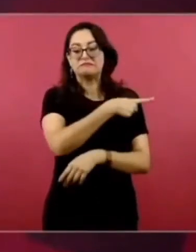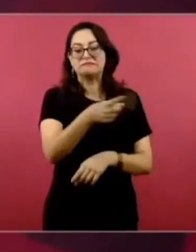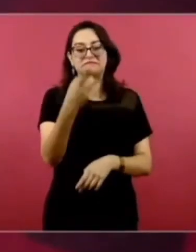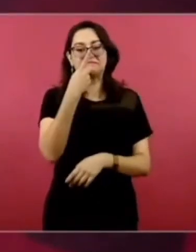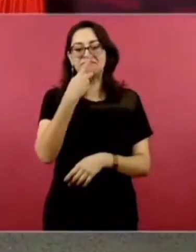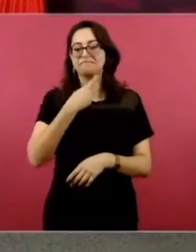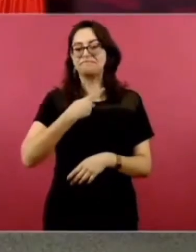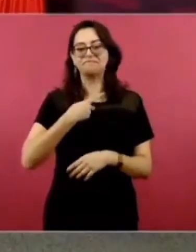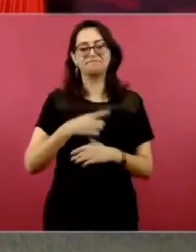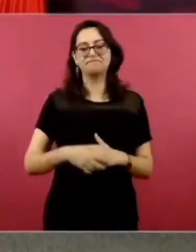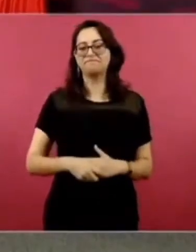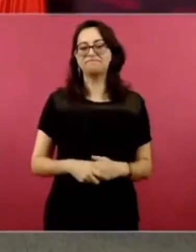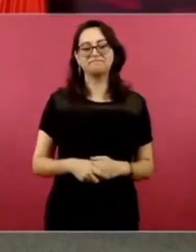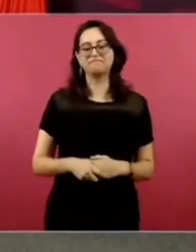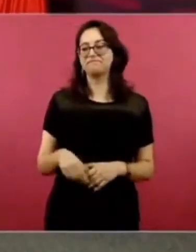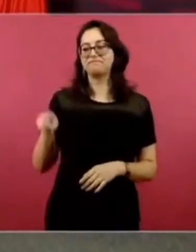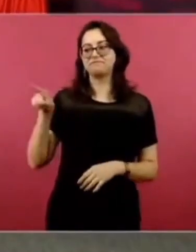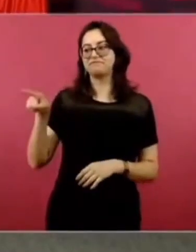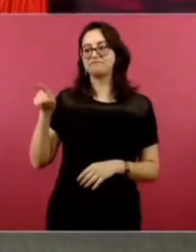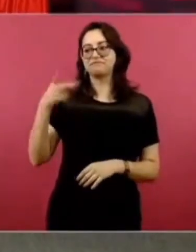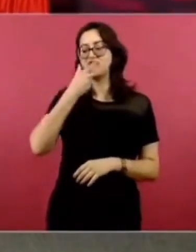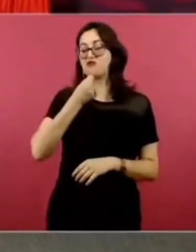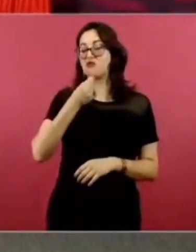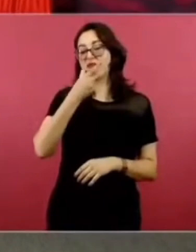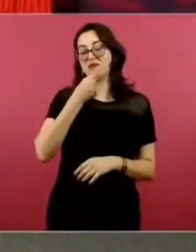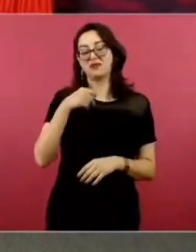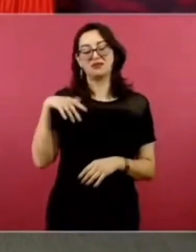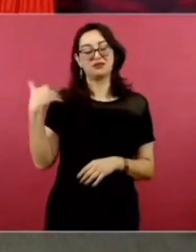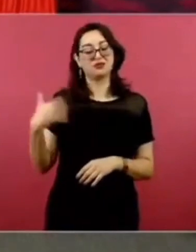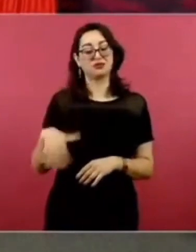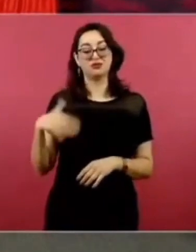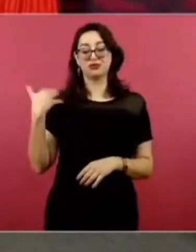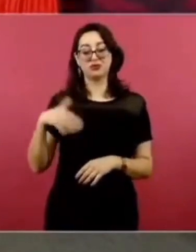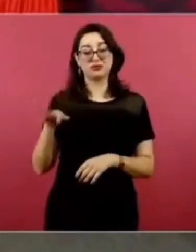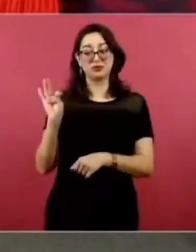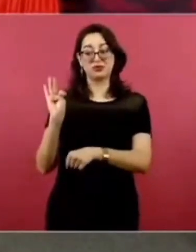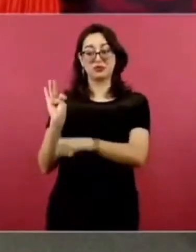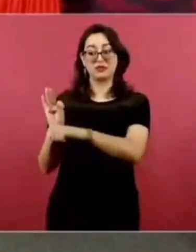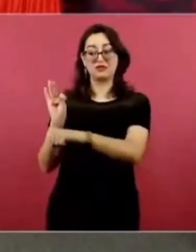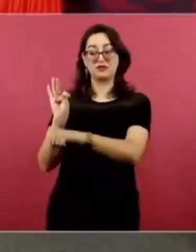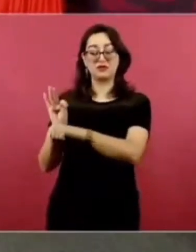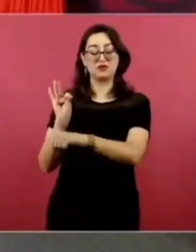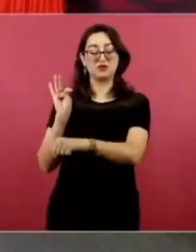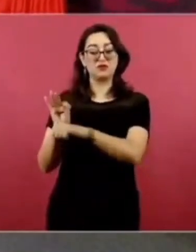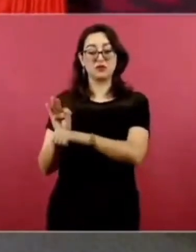de García Luna por las leyes.